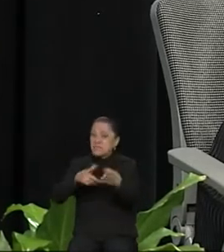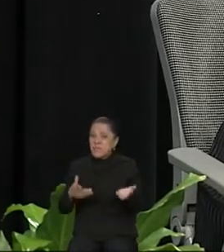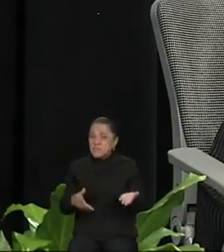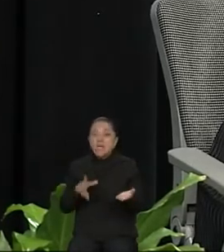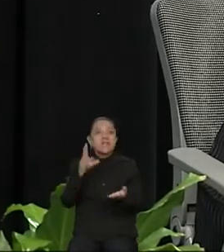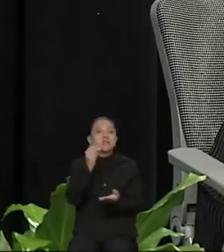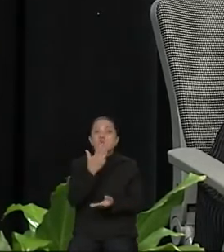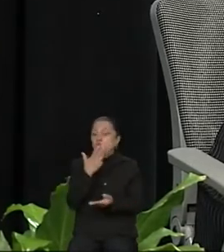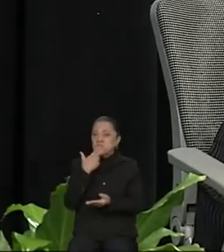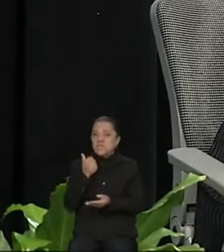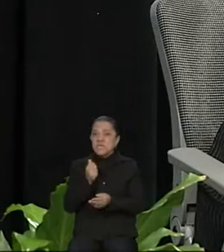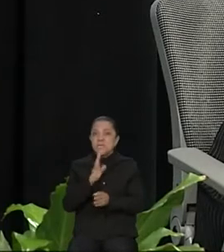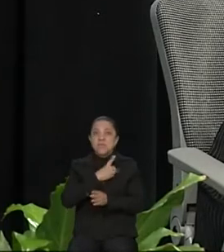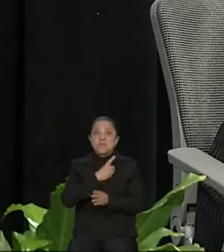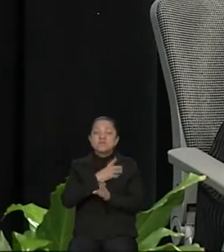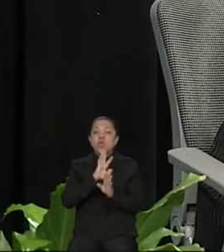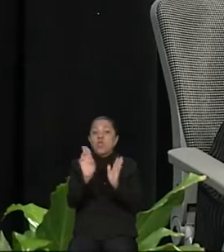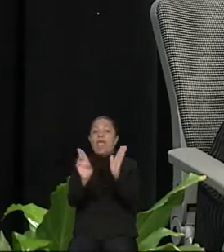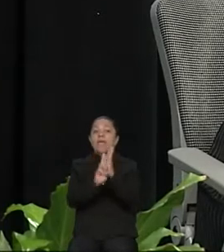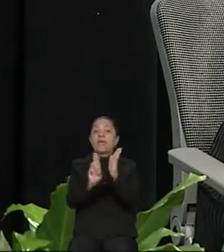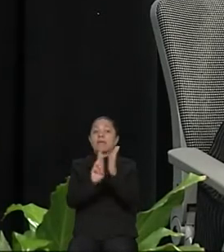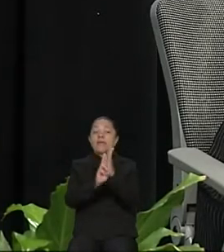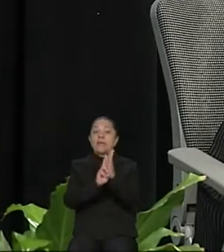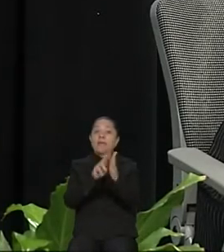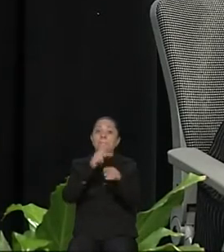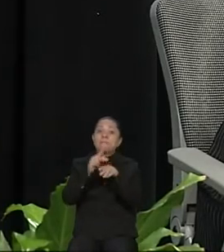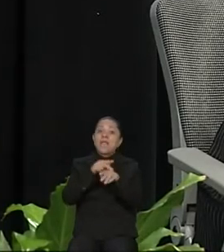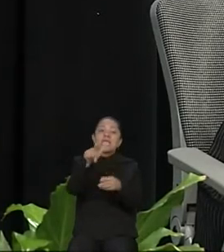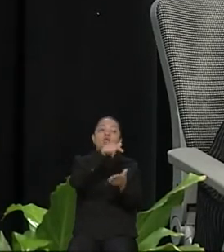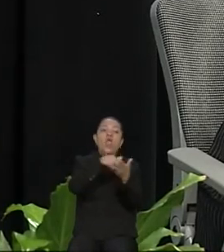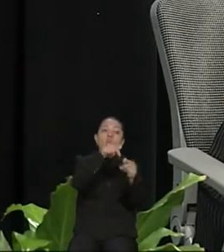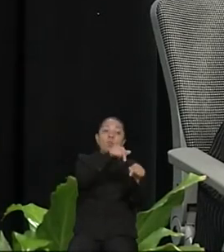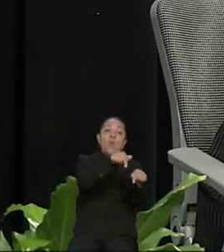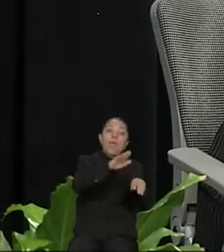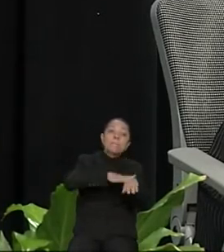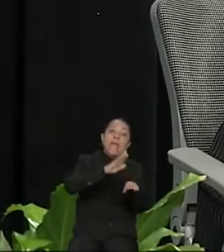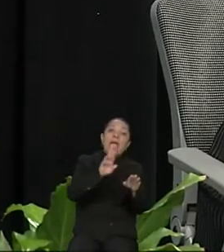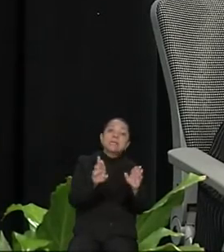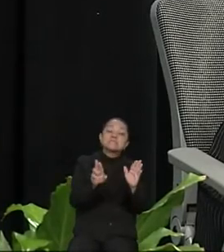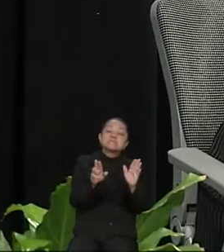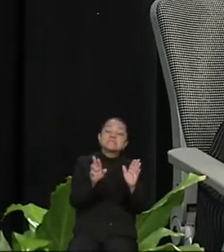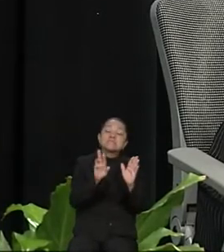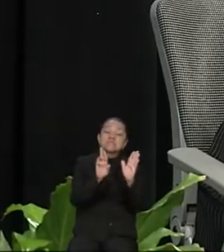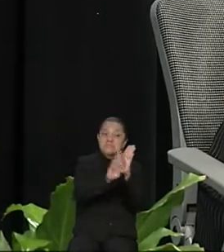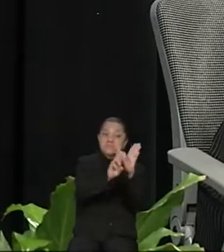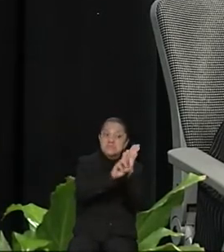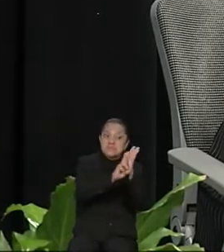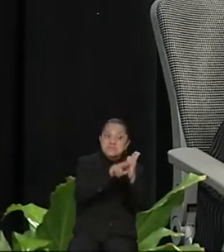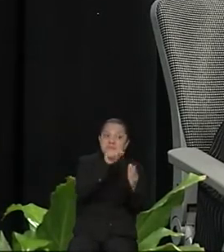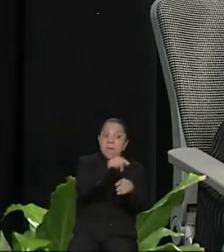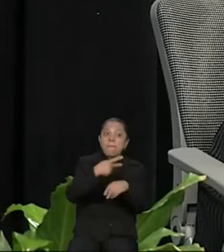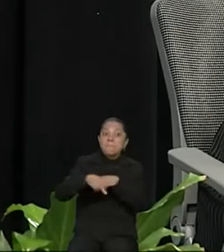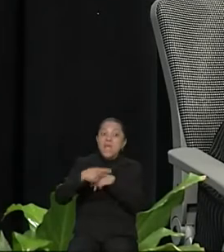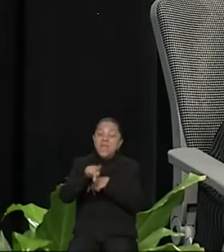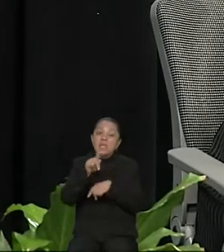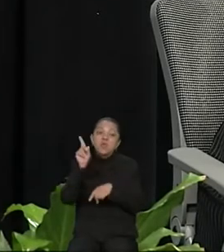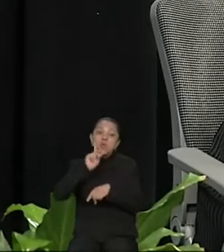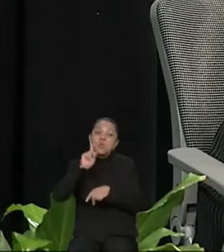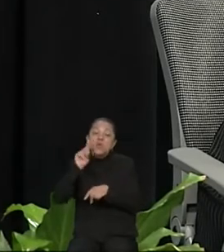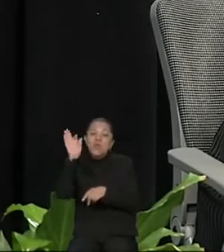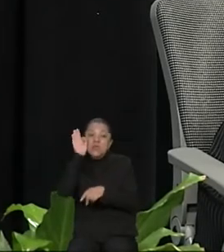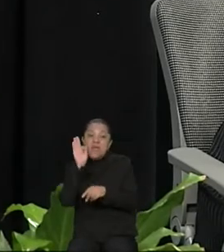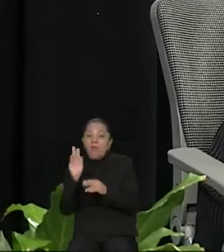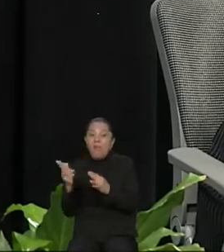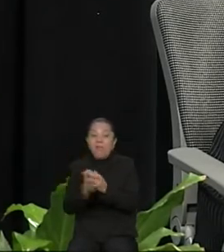den el alerta de género, tenemos que hacer algo al respecto. En este sentido, estoy proponiendo la aplicación de las tecnologías de información